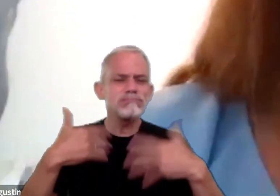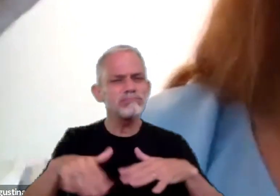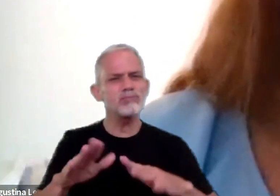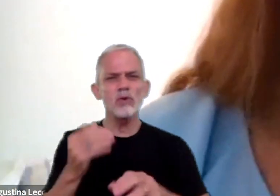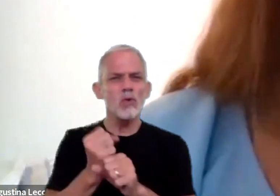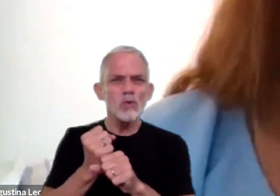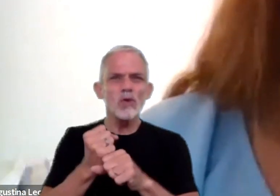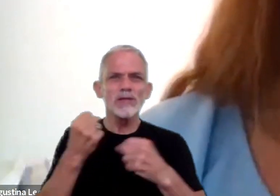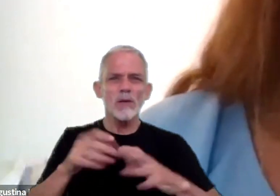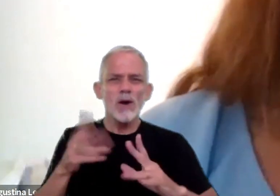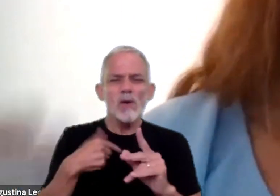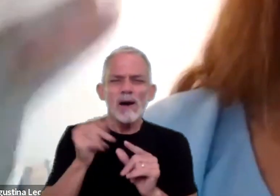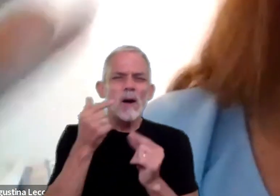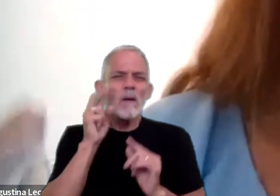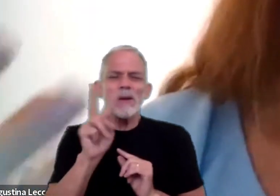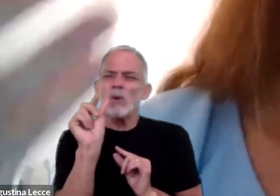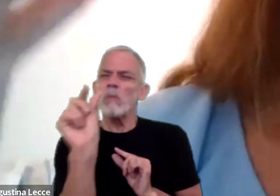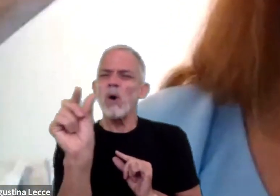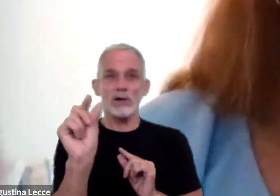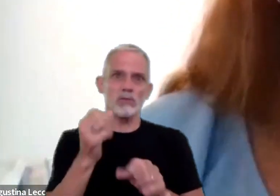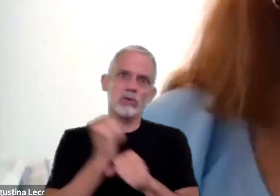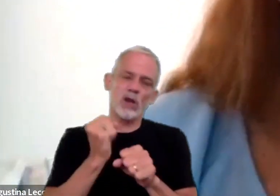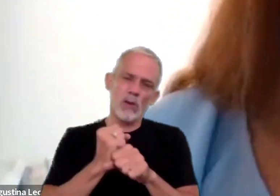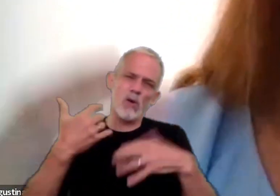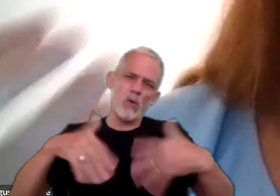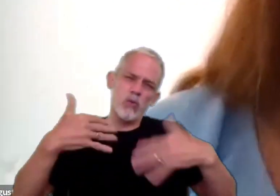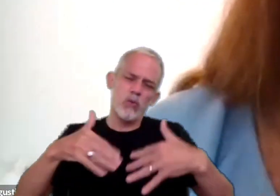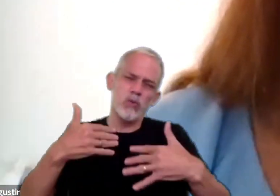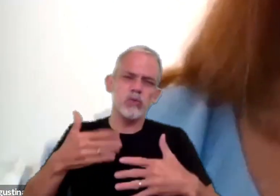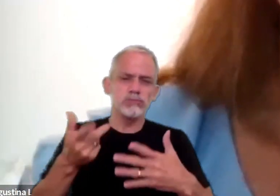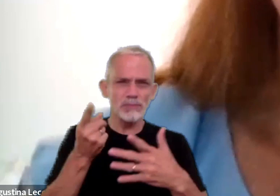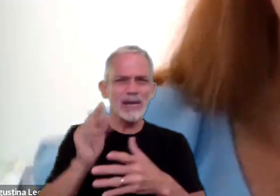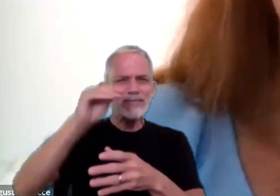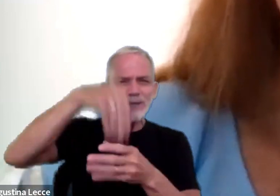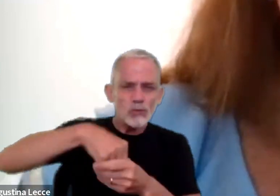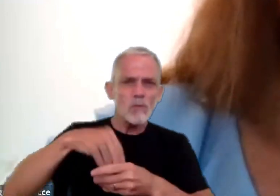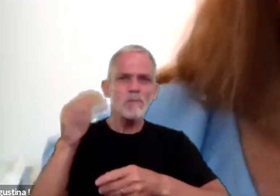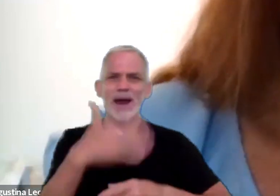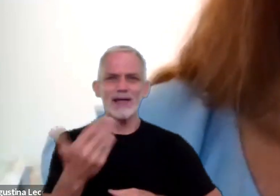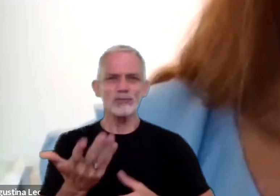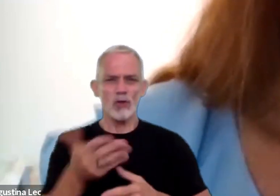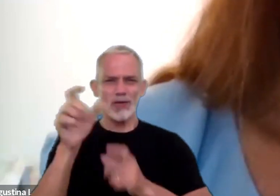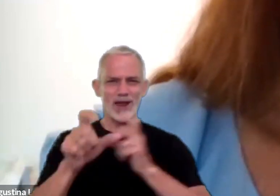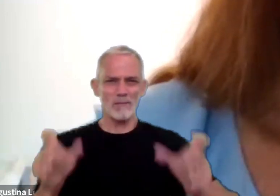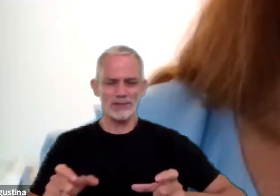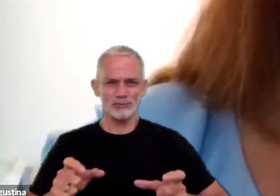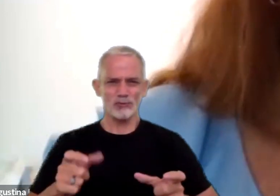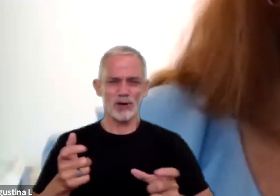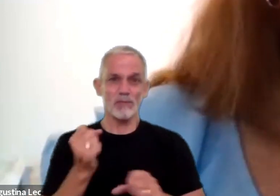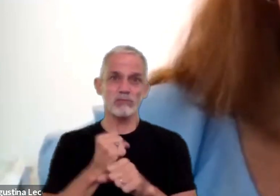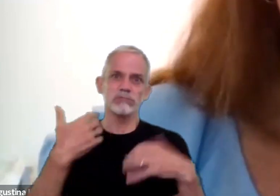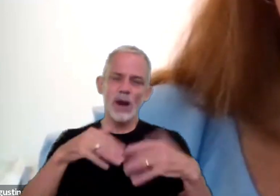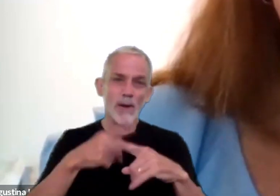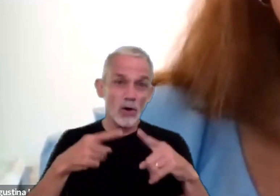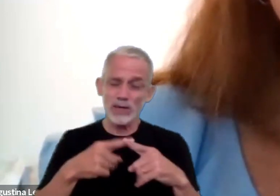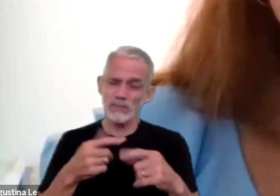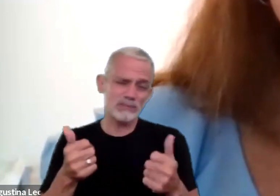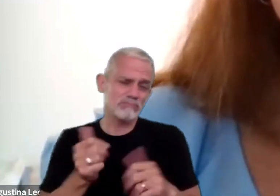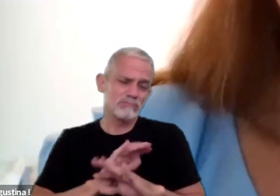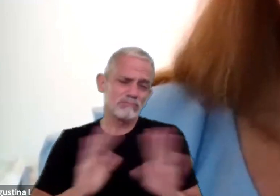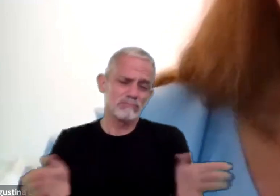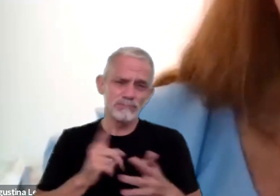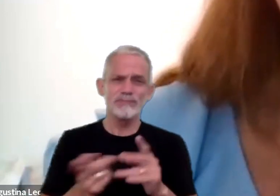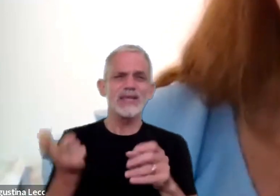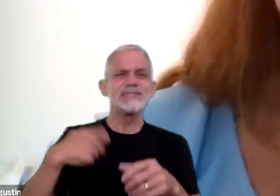vemos esta partecita, que justamente hace que sea inclusivo, que realmente haya una inclusión en nuestro